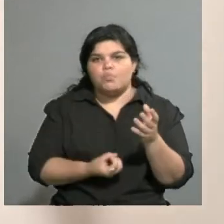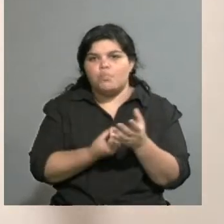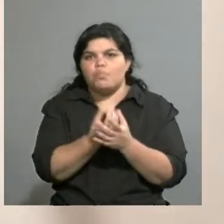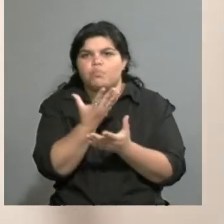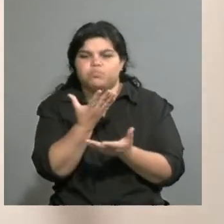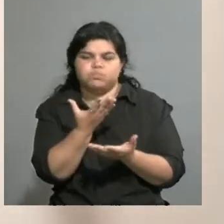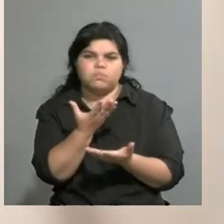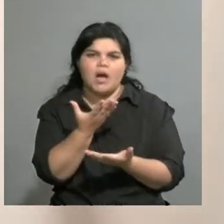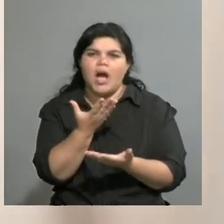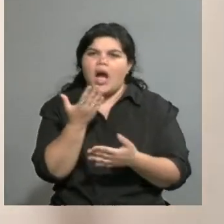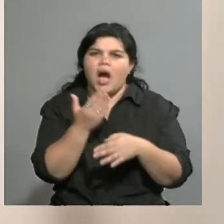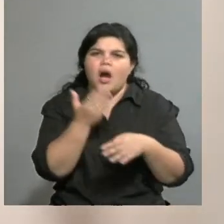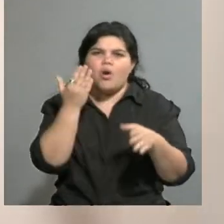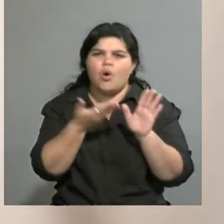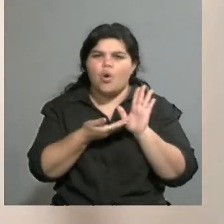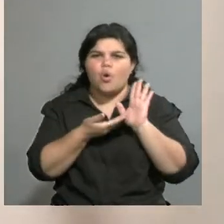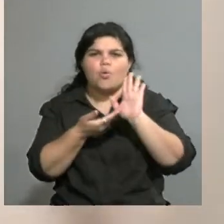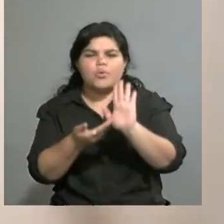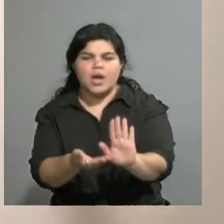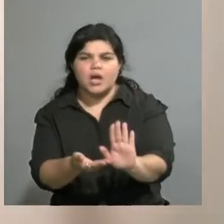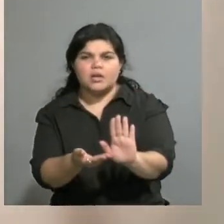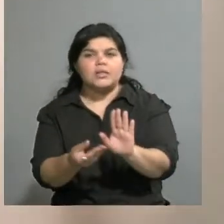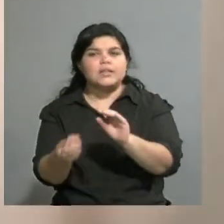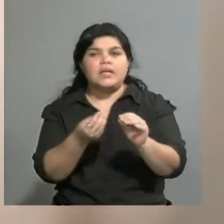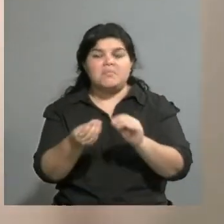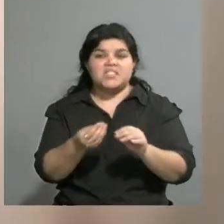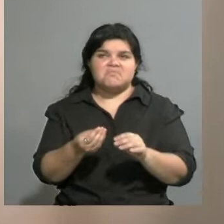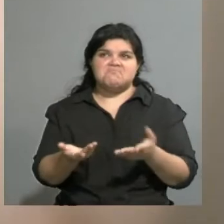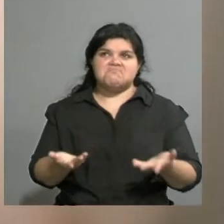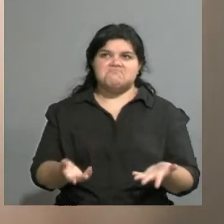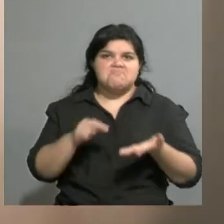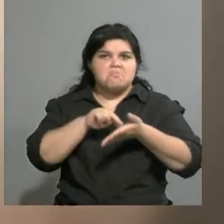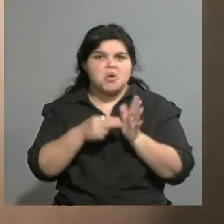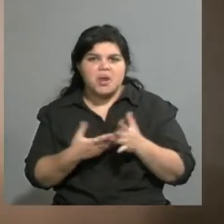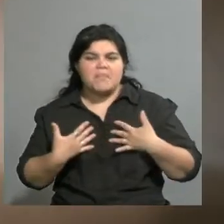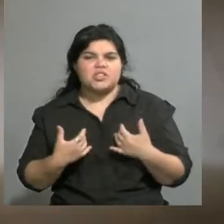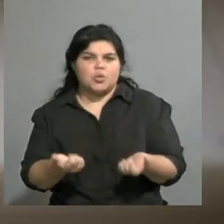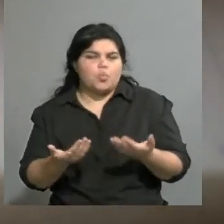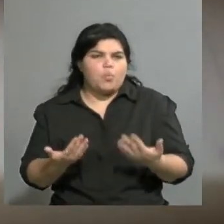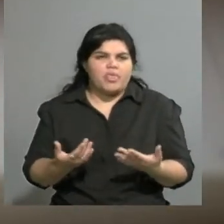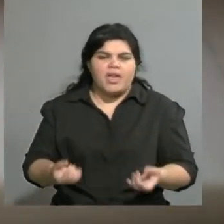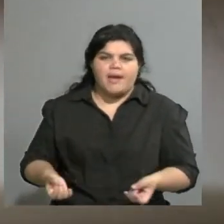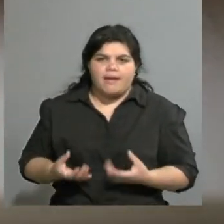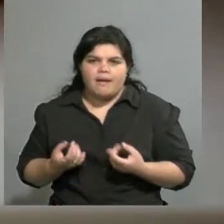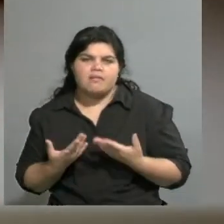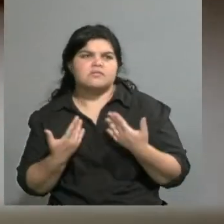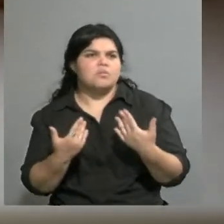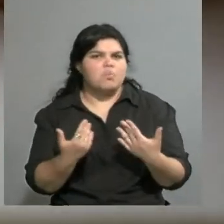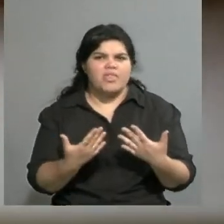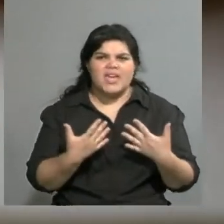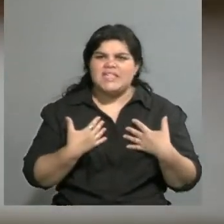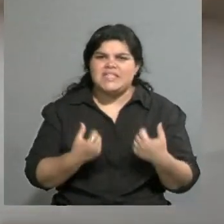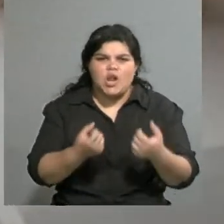un problema de salud, que puede ser cáncer o puede ser cualquier otro síntoma físico por el cual estemos